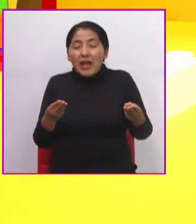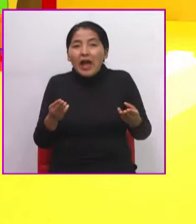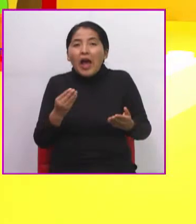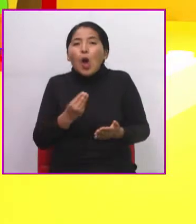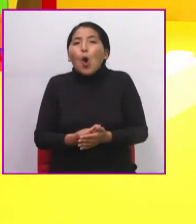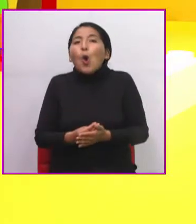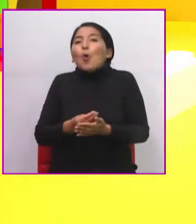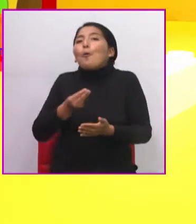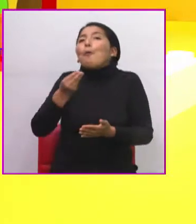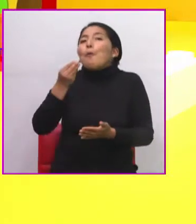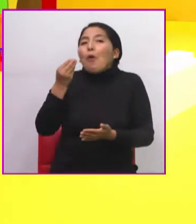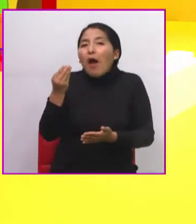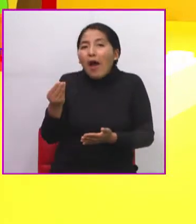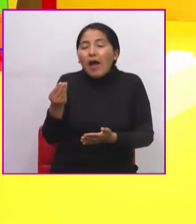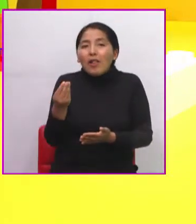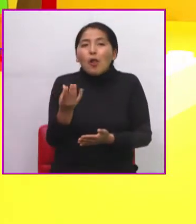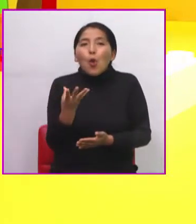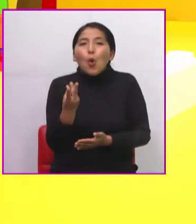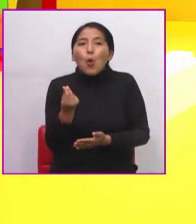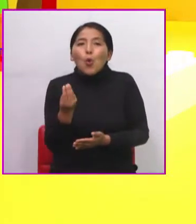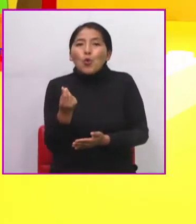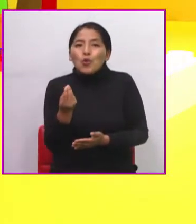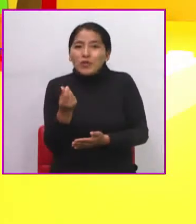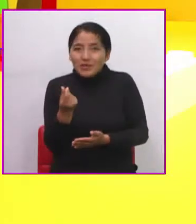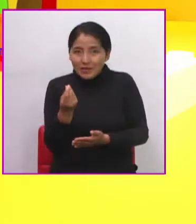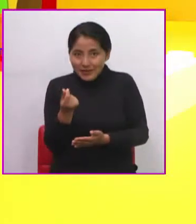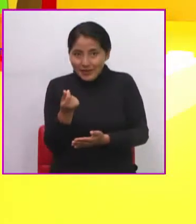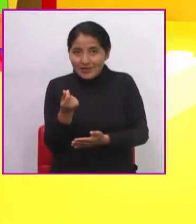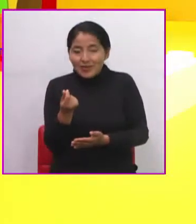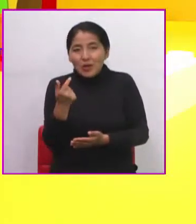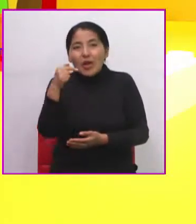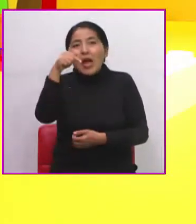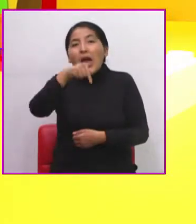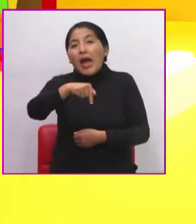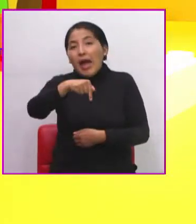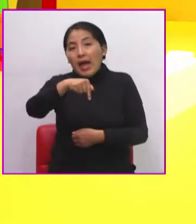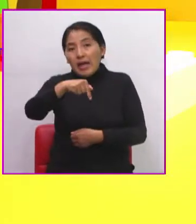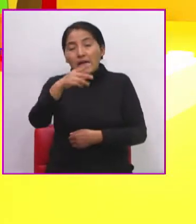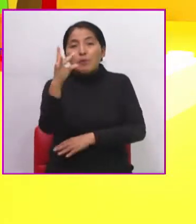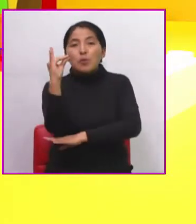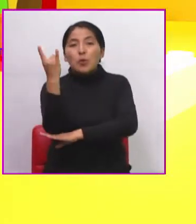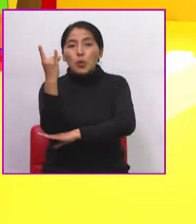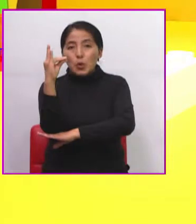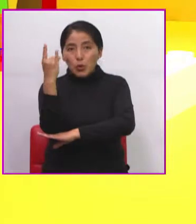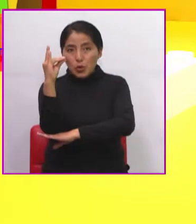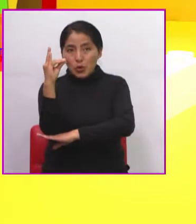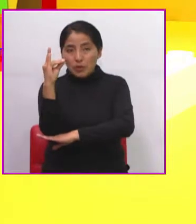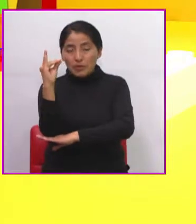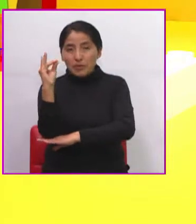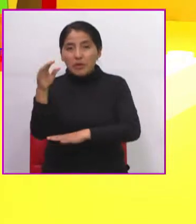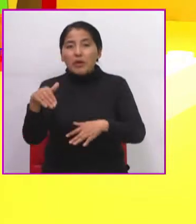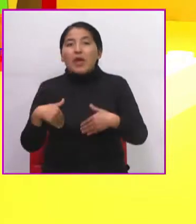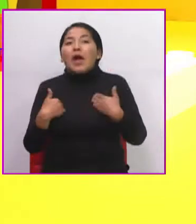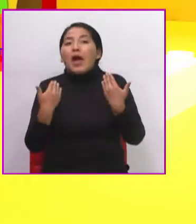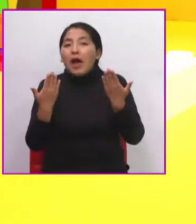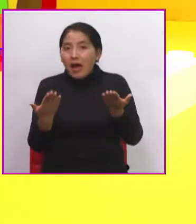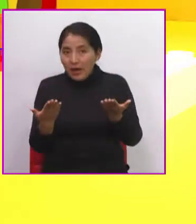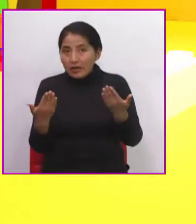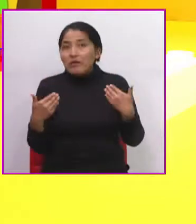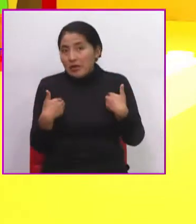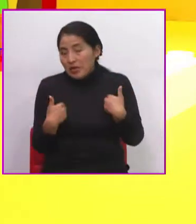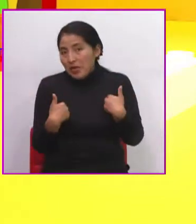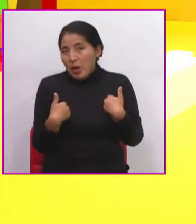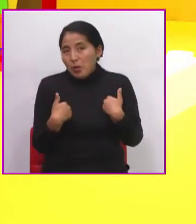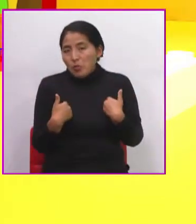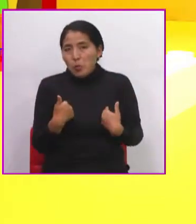con un billete. Nosotros en nuestro país tenemos nuestro propio billete, ¿no?